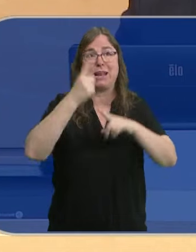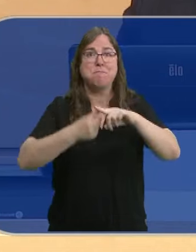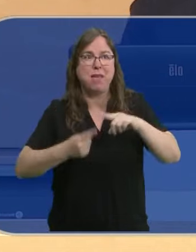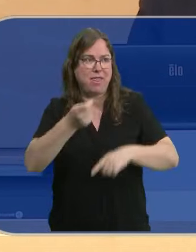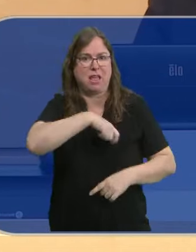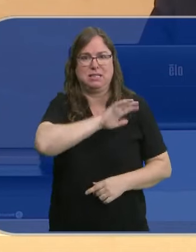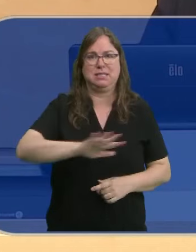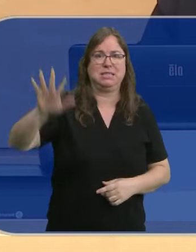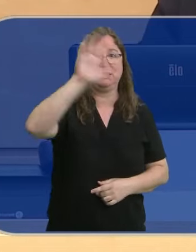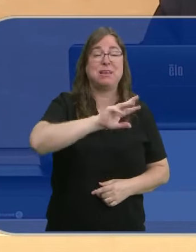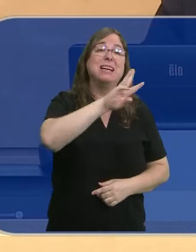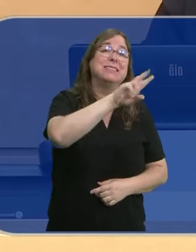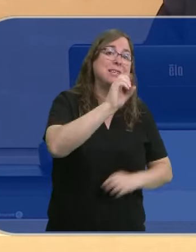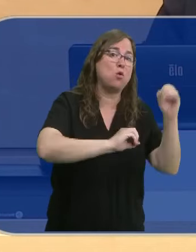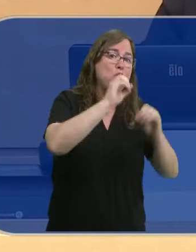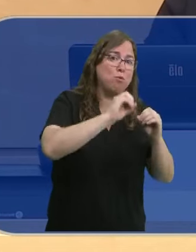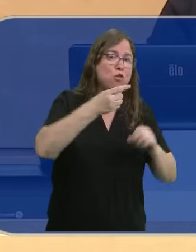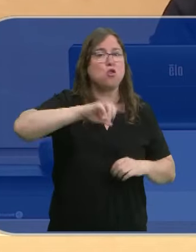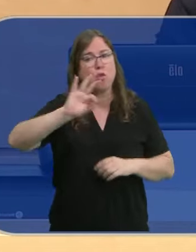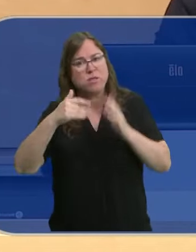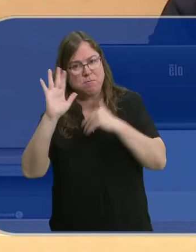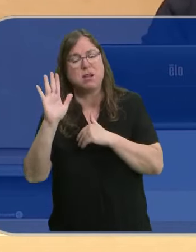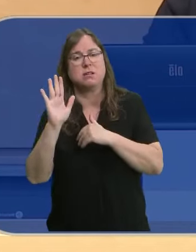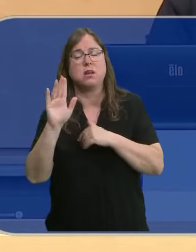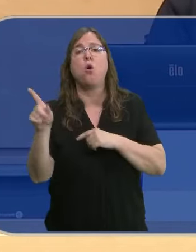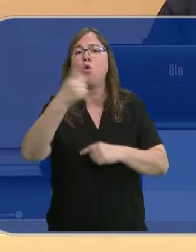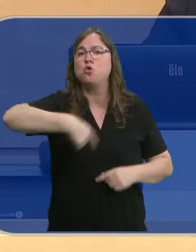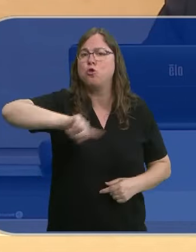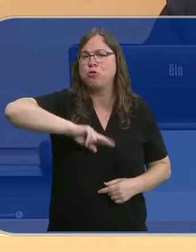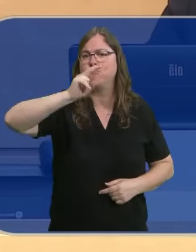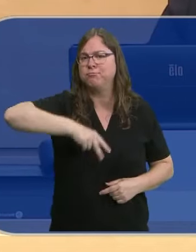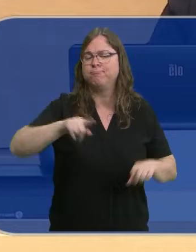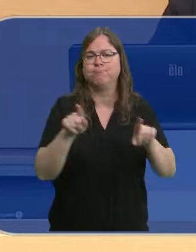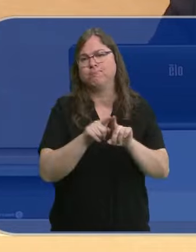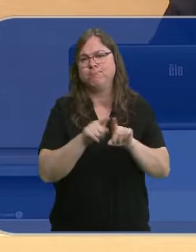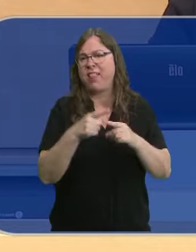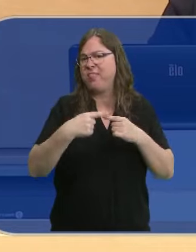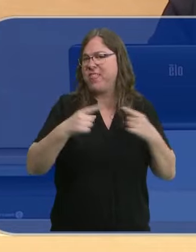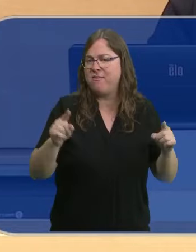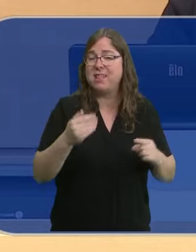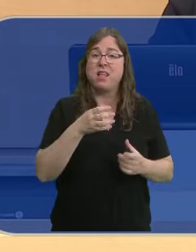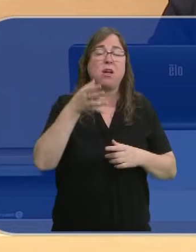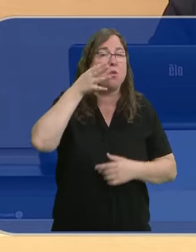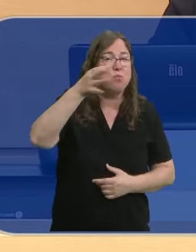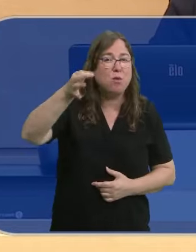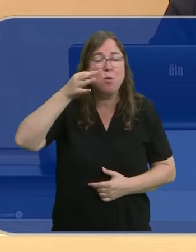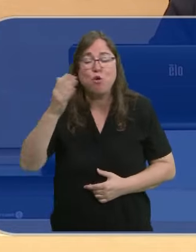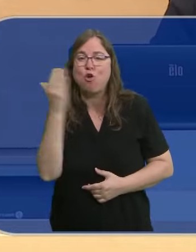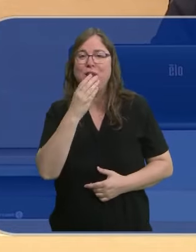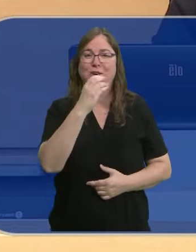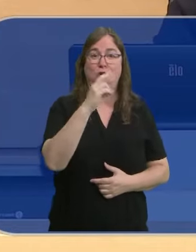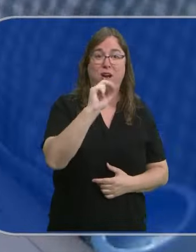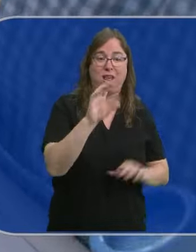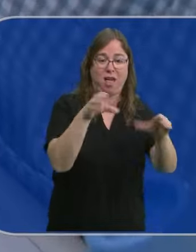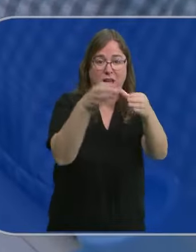la media nacional, que es del 31,9%, o en que somos, con mucha diferencia, la que más centros rurales agrupados